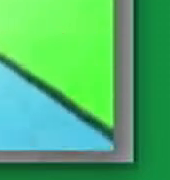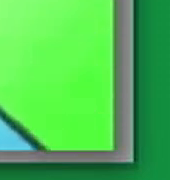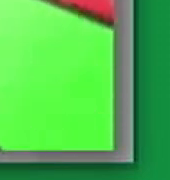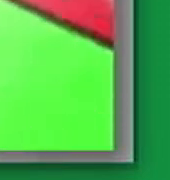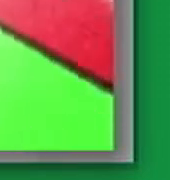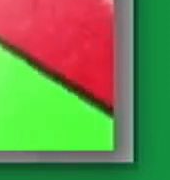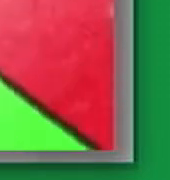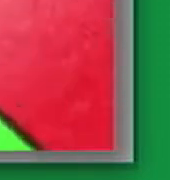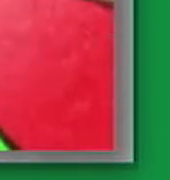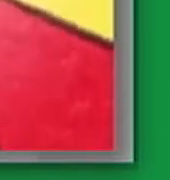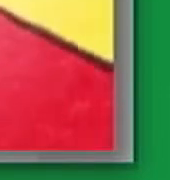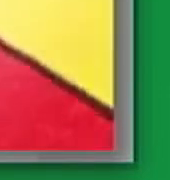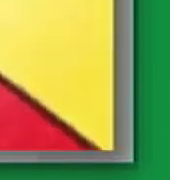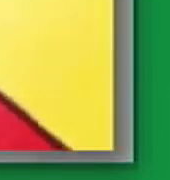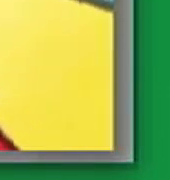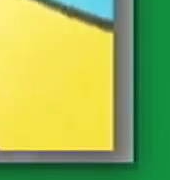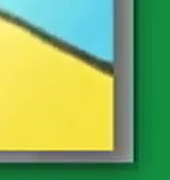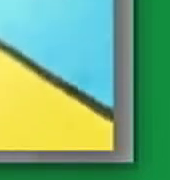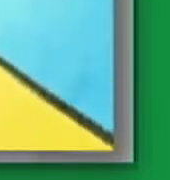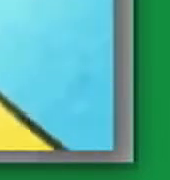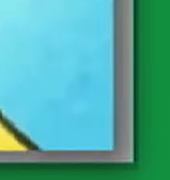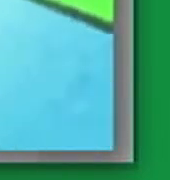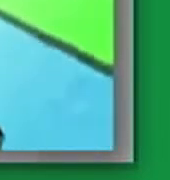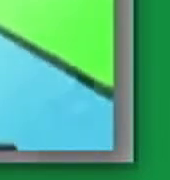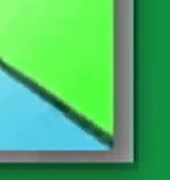para crecer y crecer